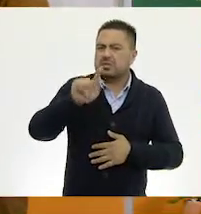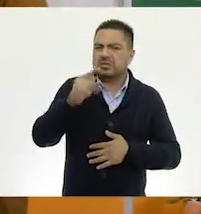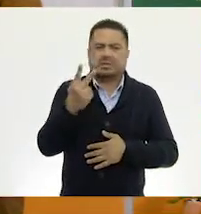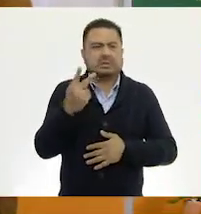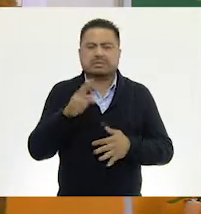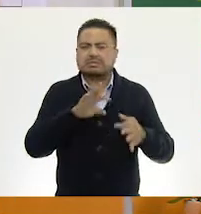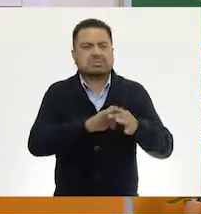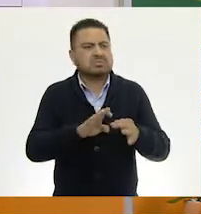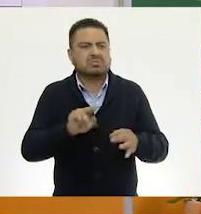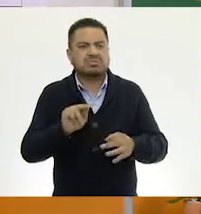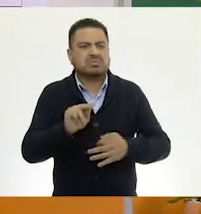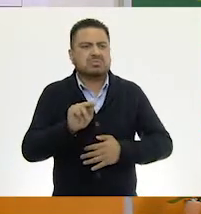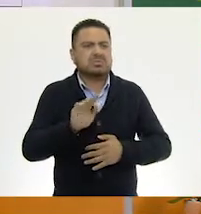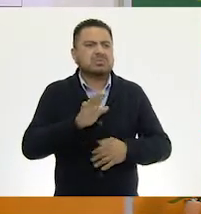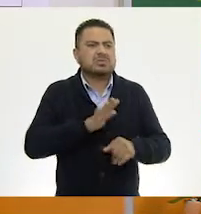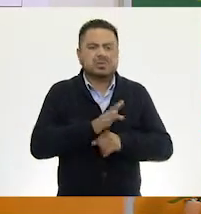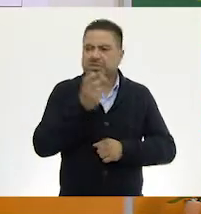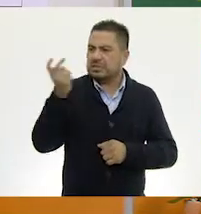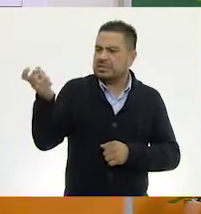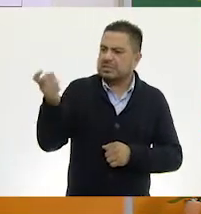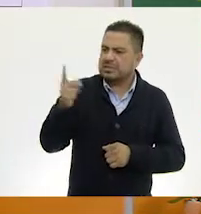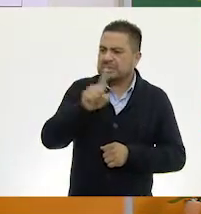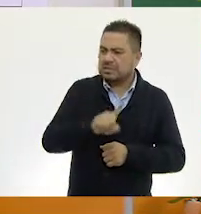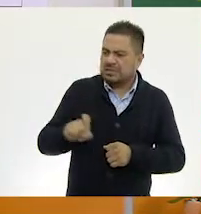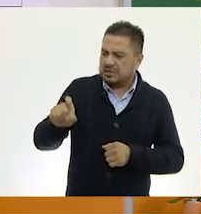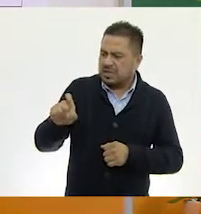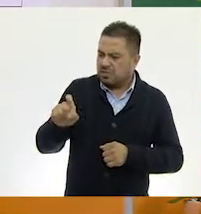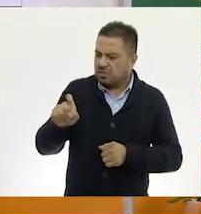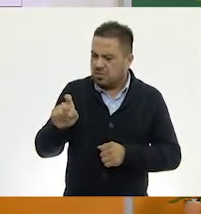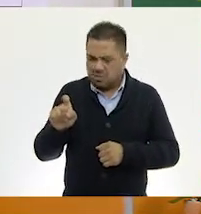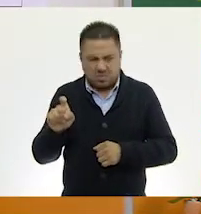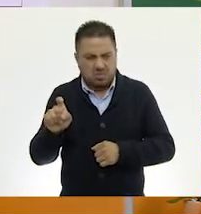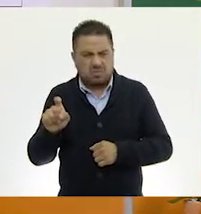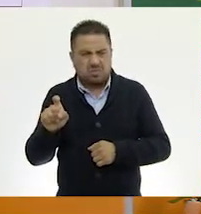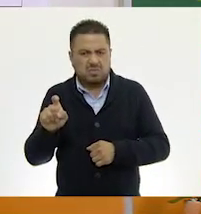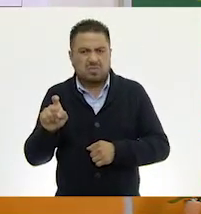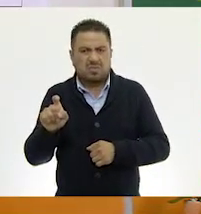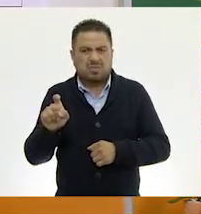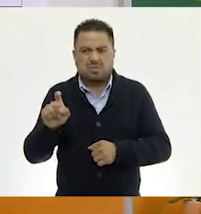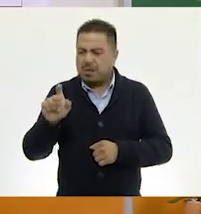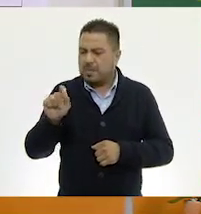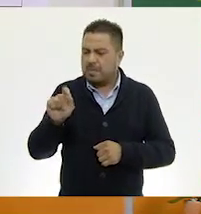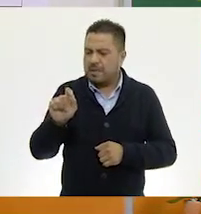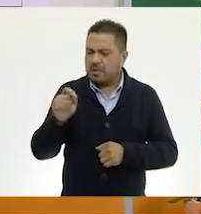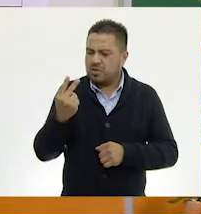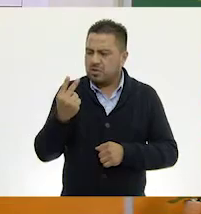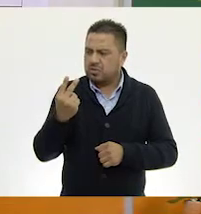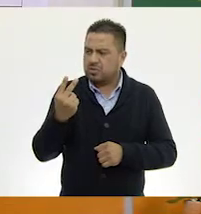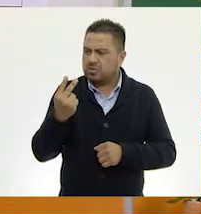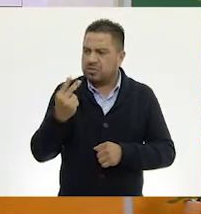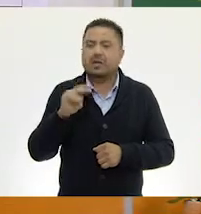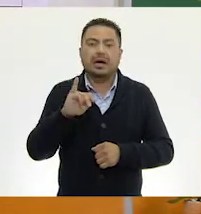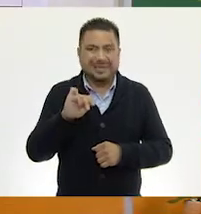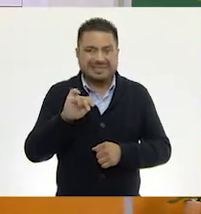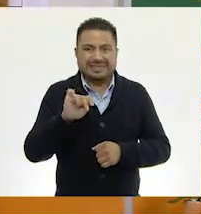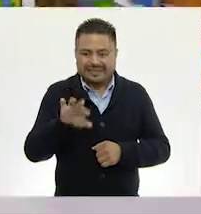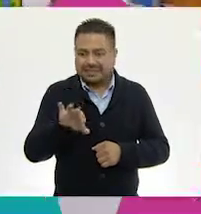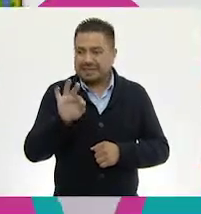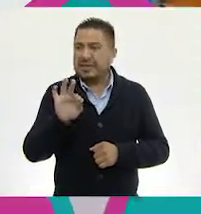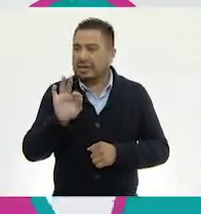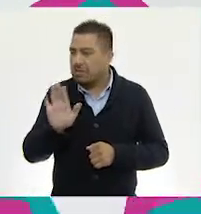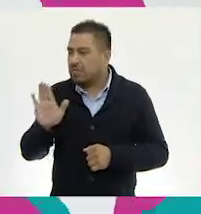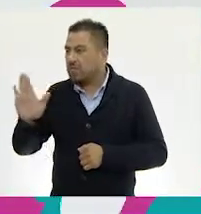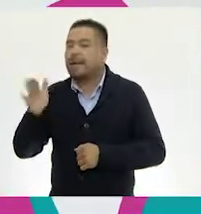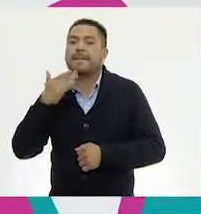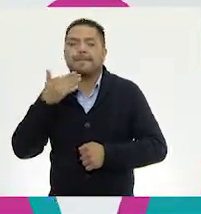corresponde. Entonces, será esta que dice aquí, 122 pesos. Muy